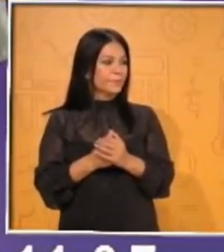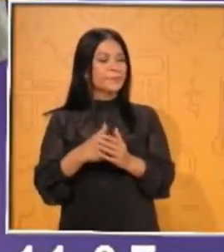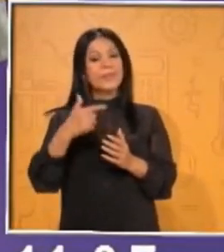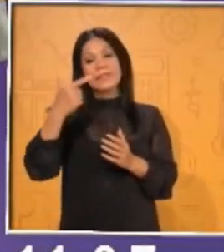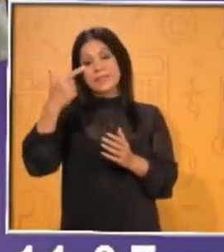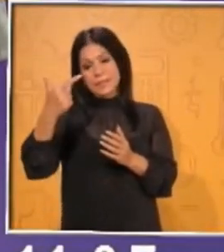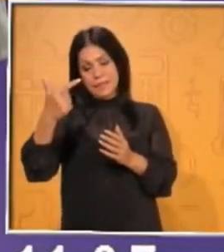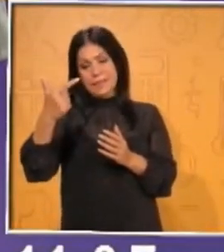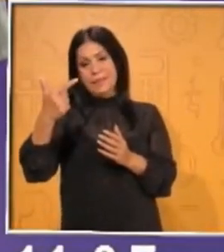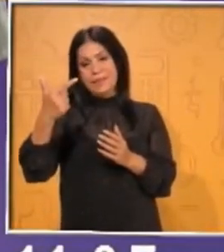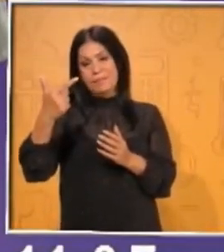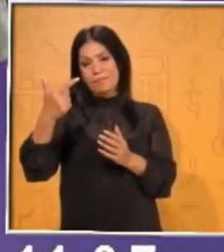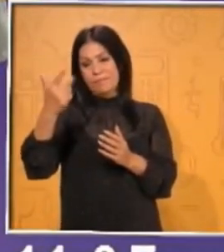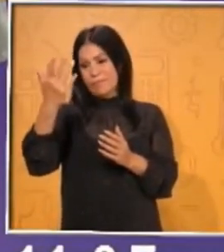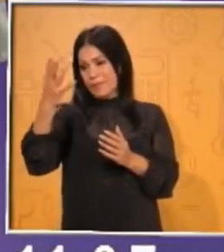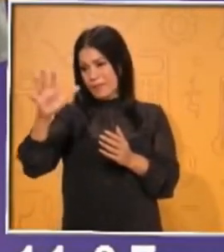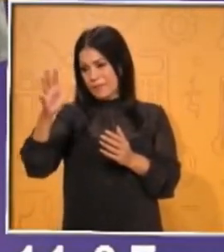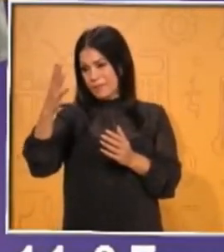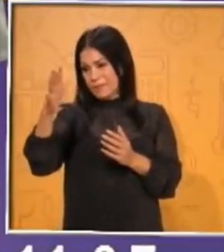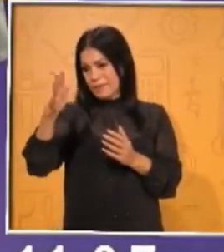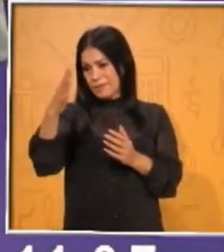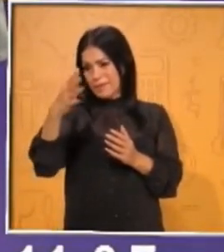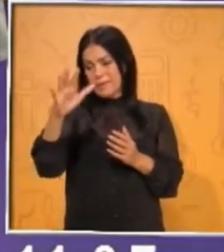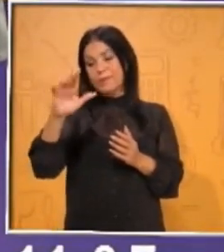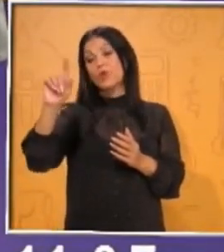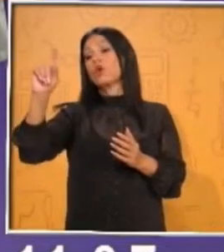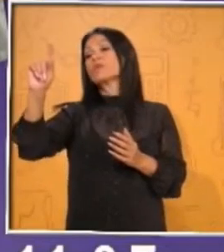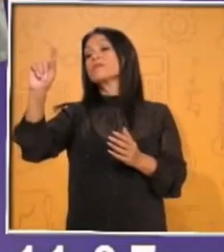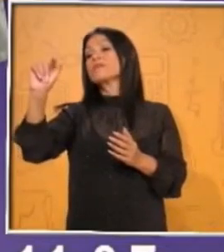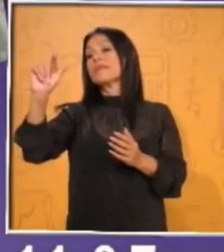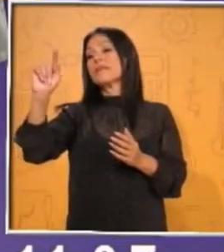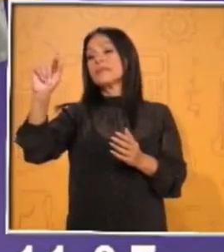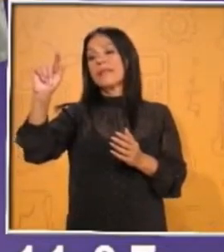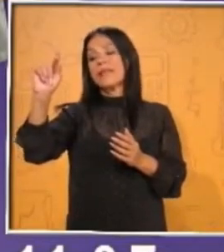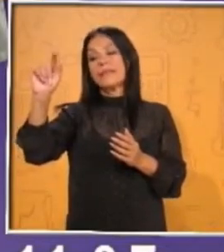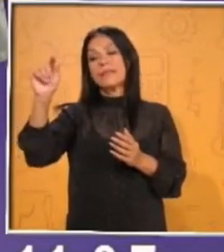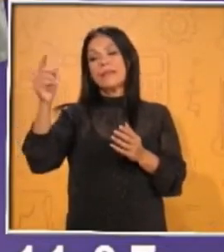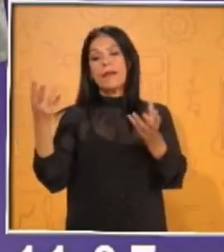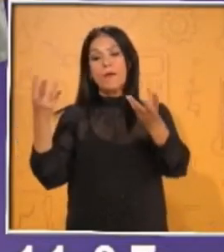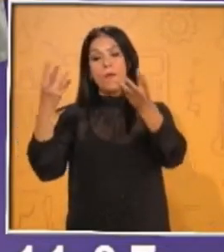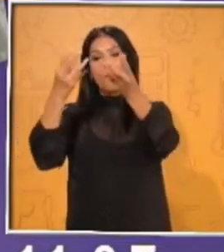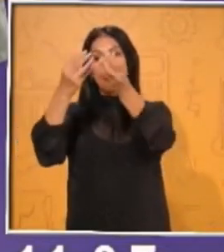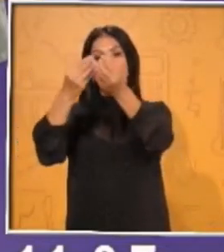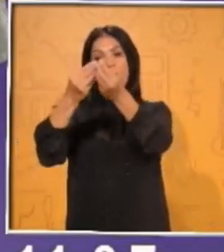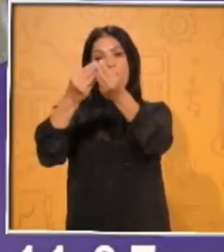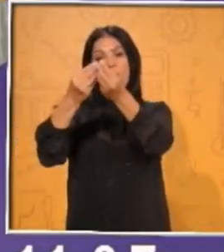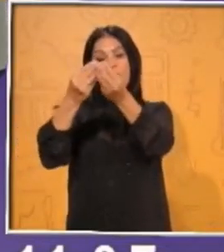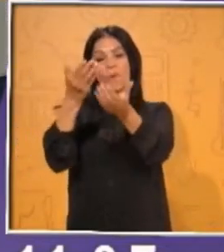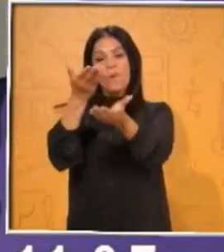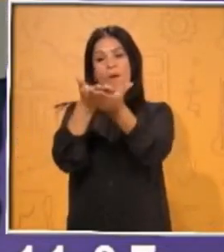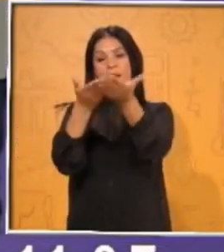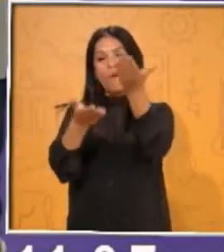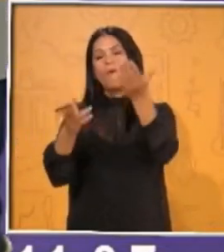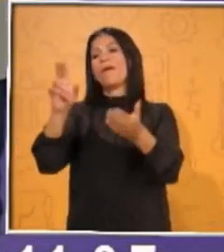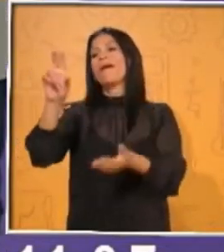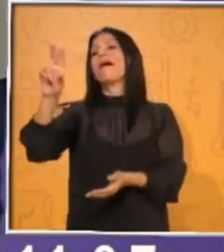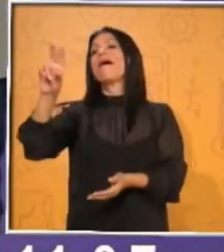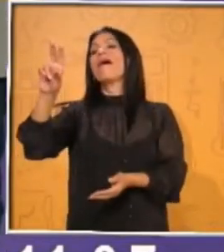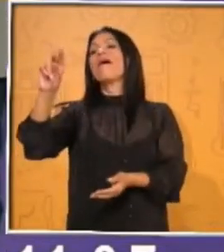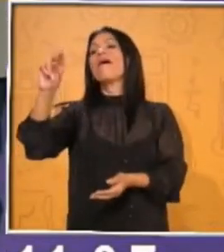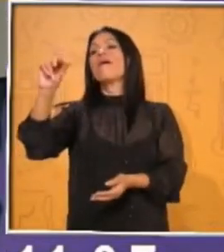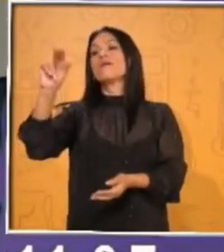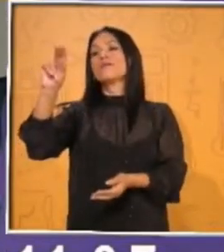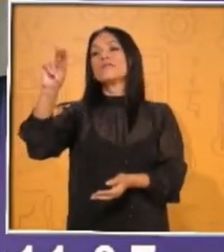decenas. Ajá. Y diez. O sea, ¿tienes cuántos puntos? Ochenta. Ochenta. Ochenta puntos.